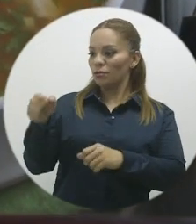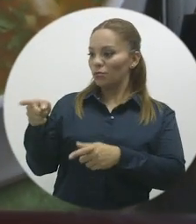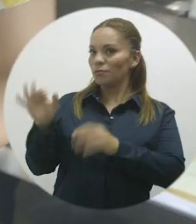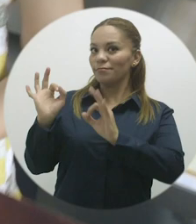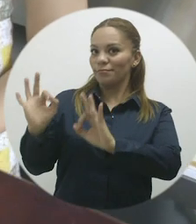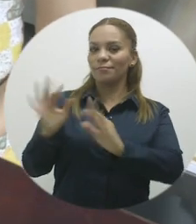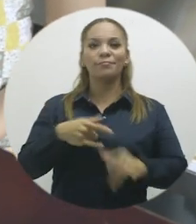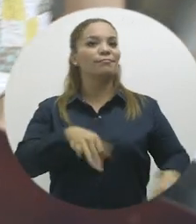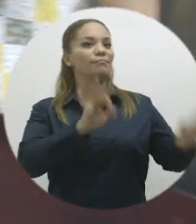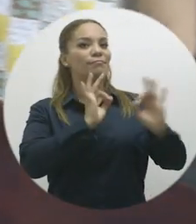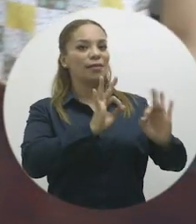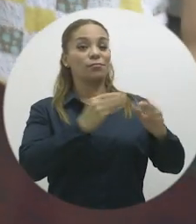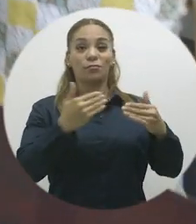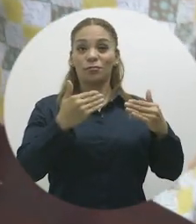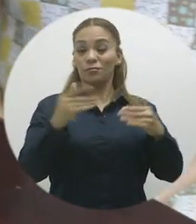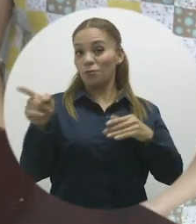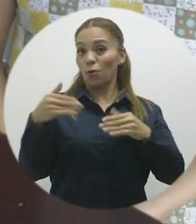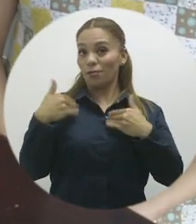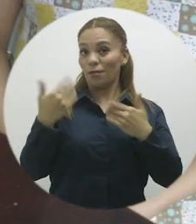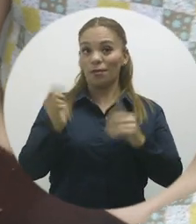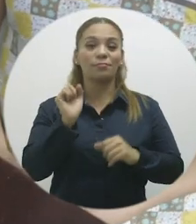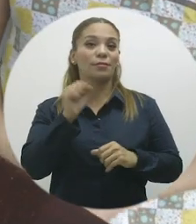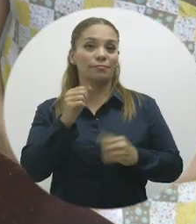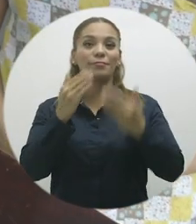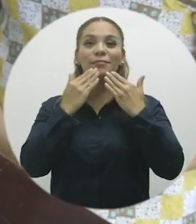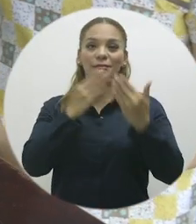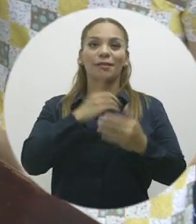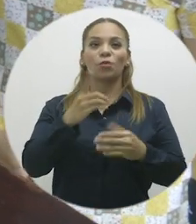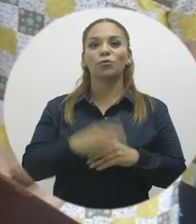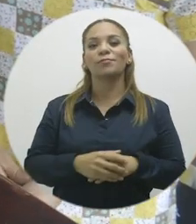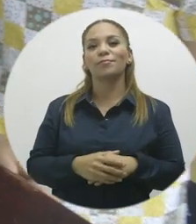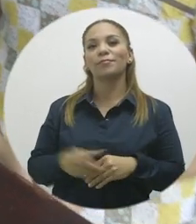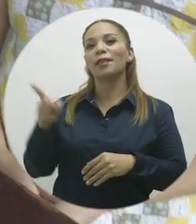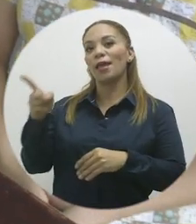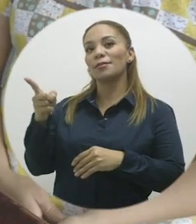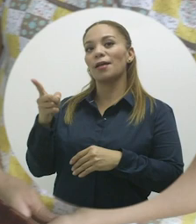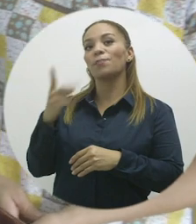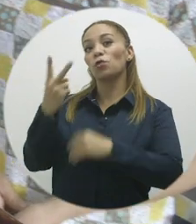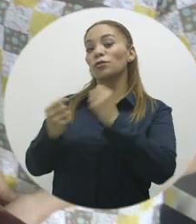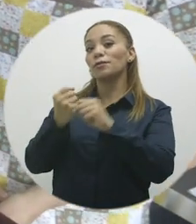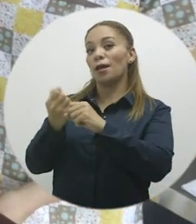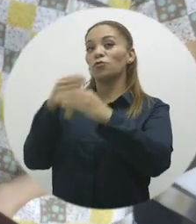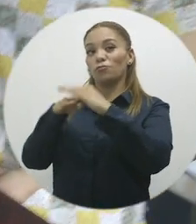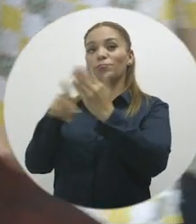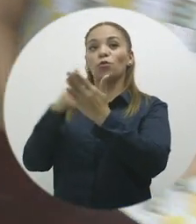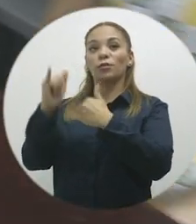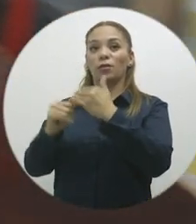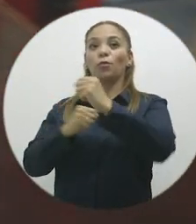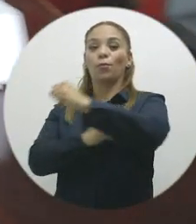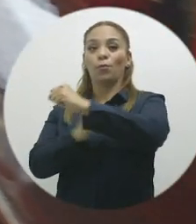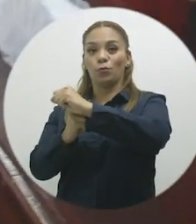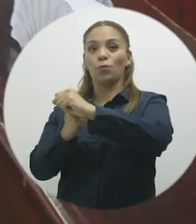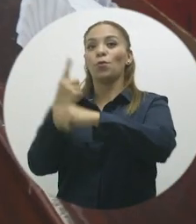¿Qué tal? Bien, contenta Gracias, gracias Y un año en